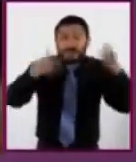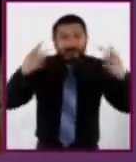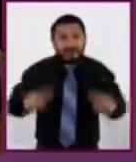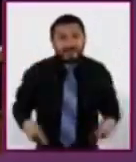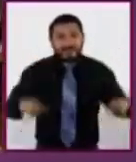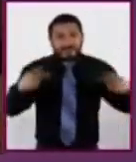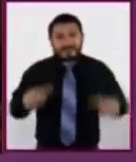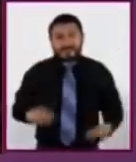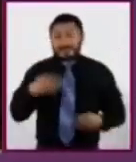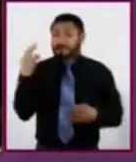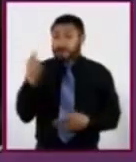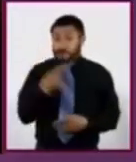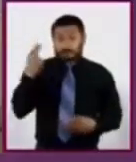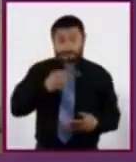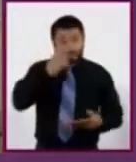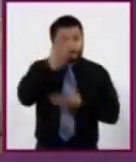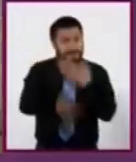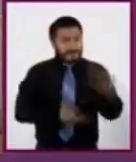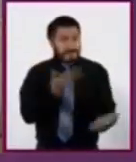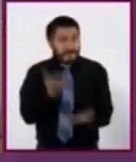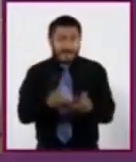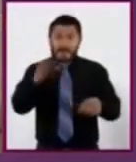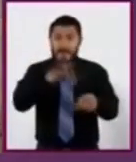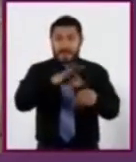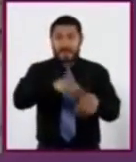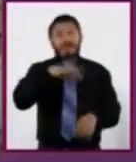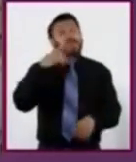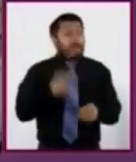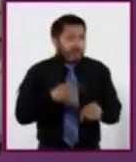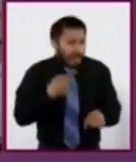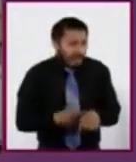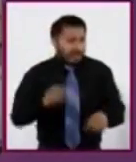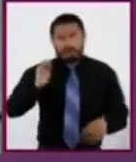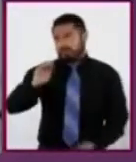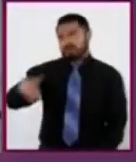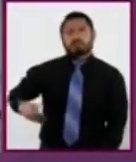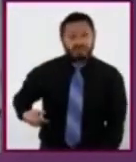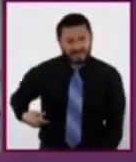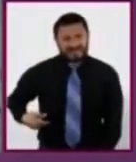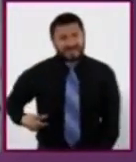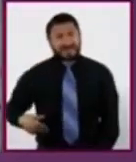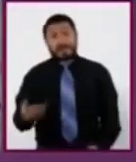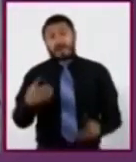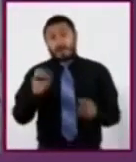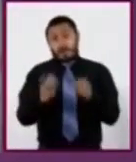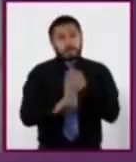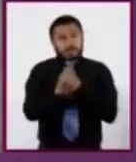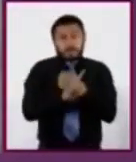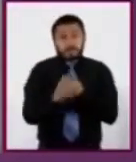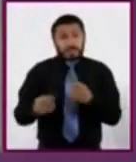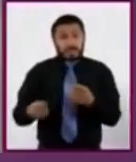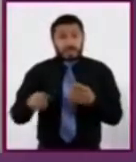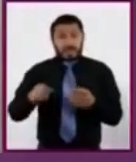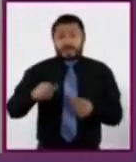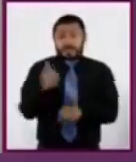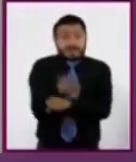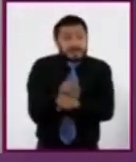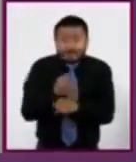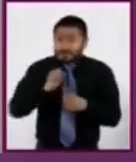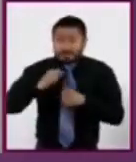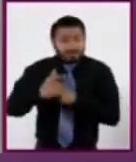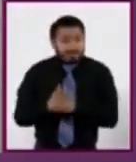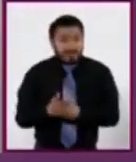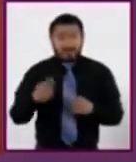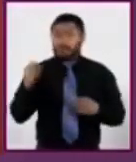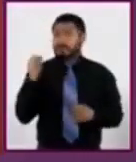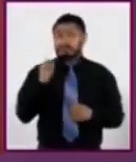requieren servicios médicos, ya sea por enfermedades, accidentes o problemas congénitos. También contamos